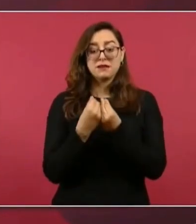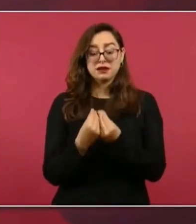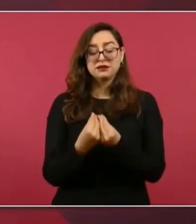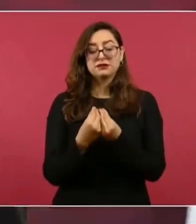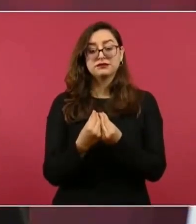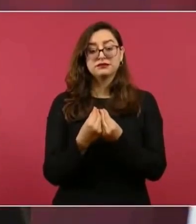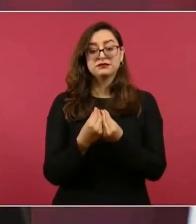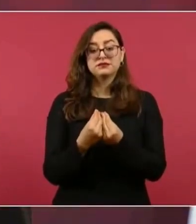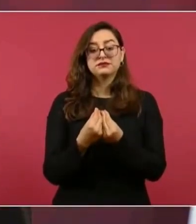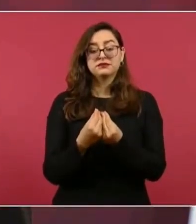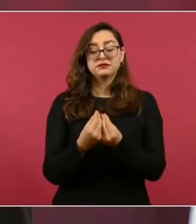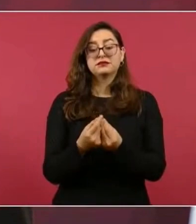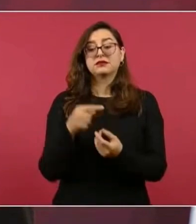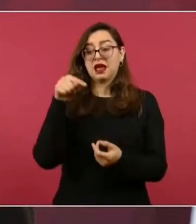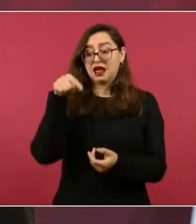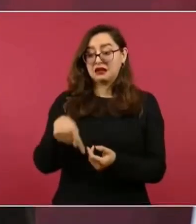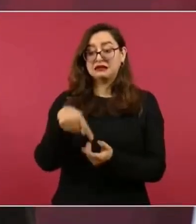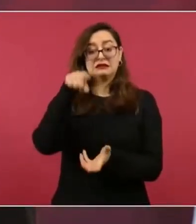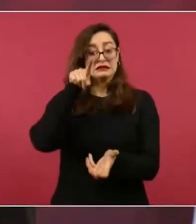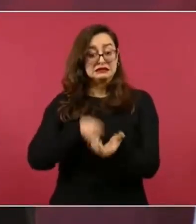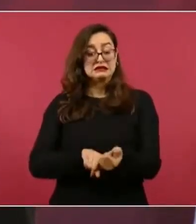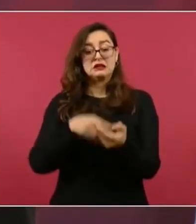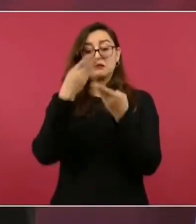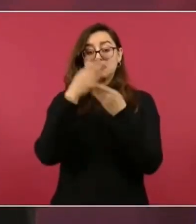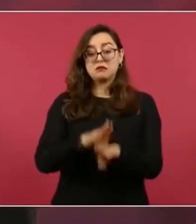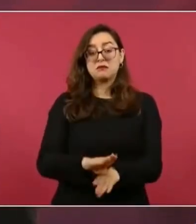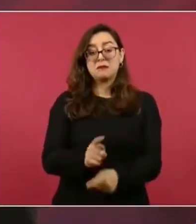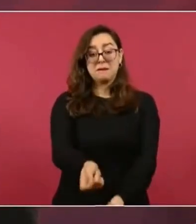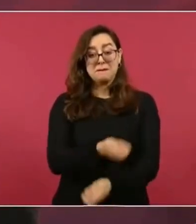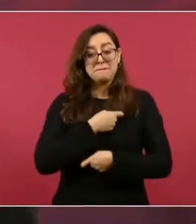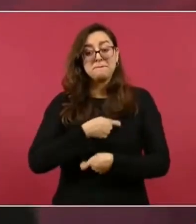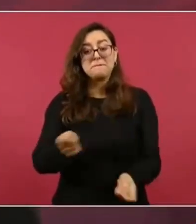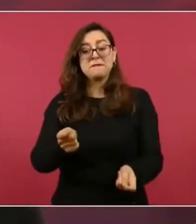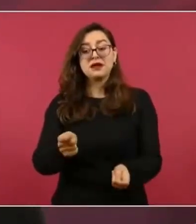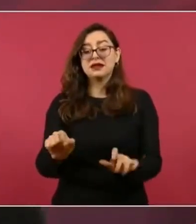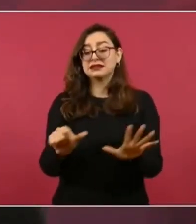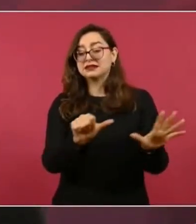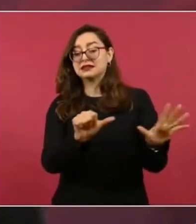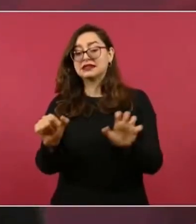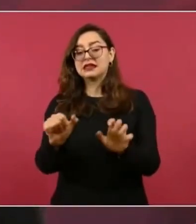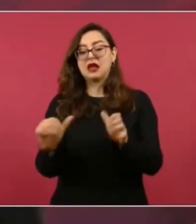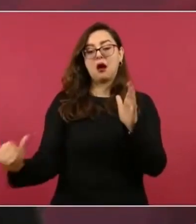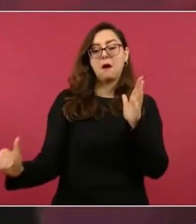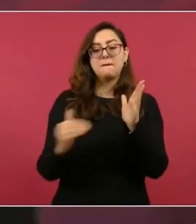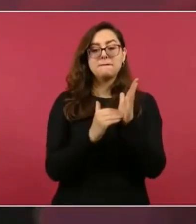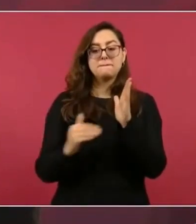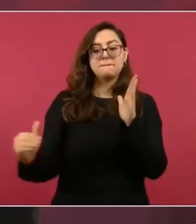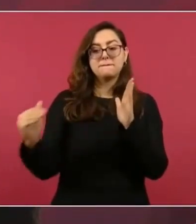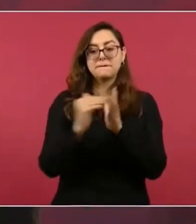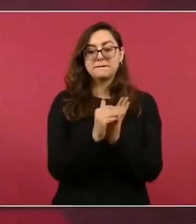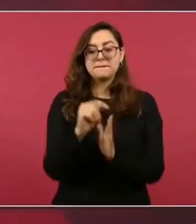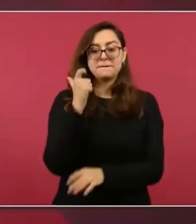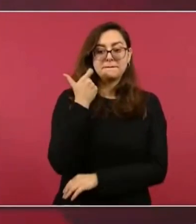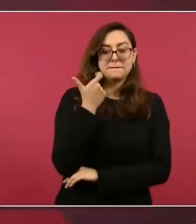cerca de 600 mil millones de pesos